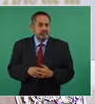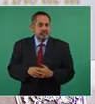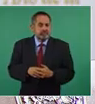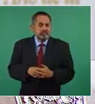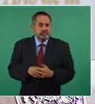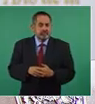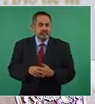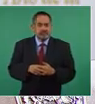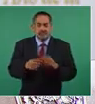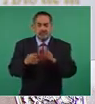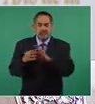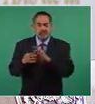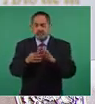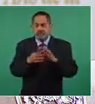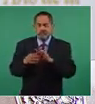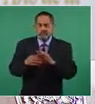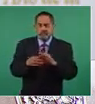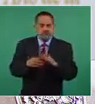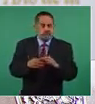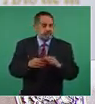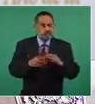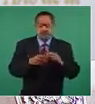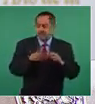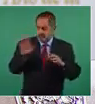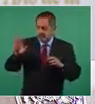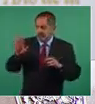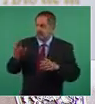a partir del uso de esos medios.